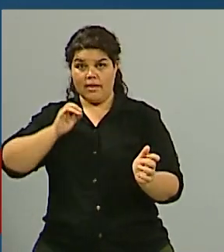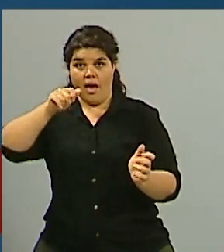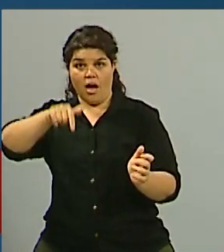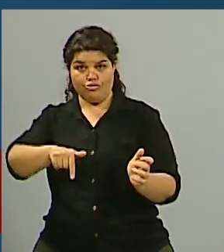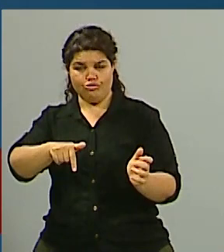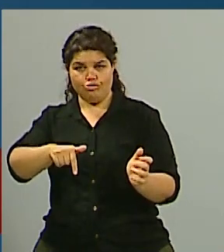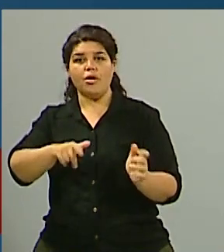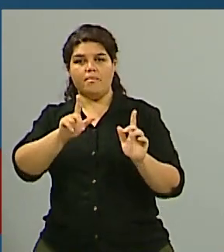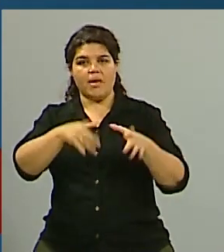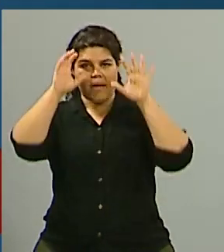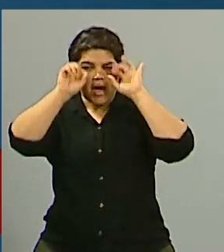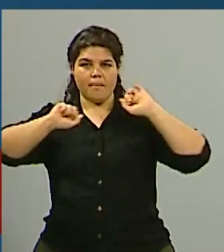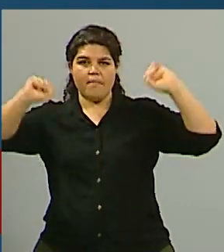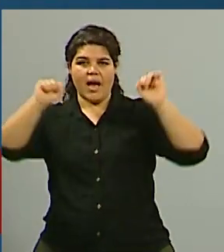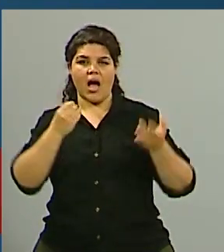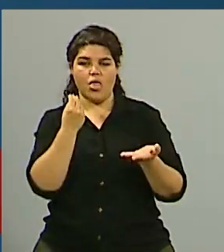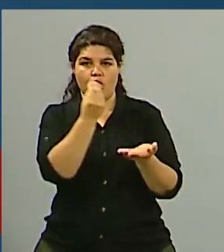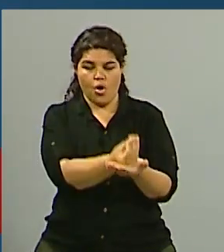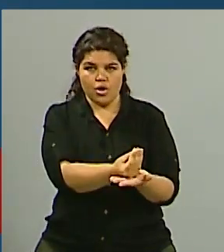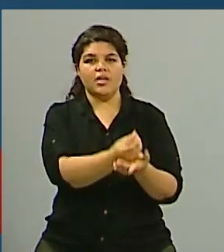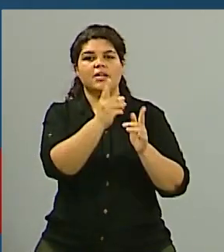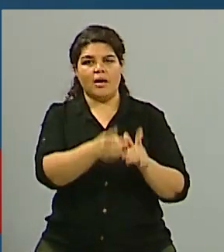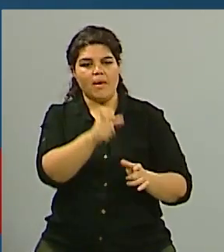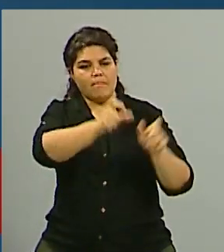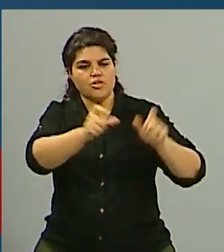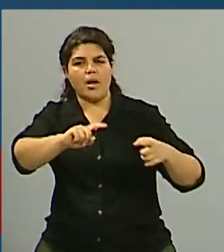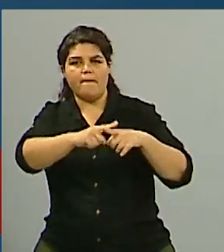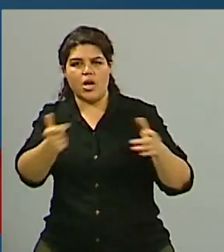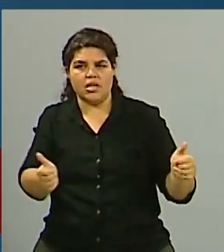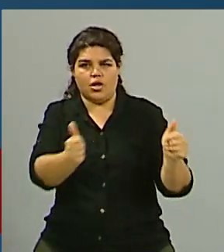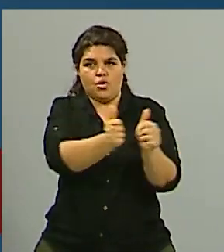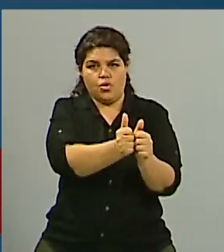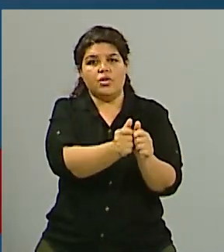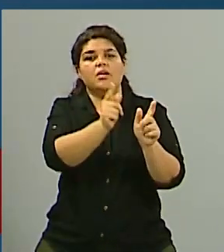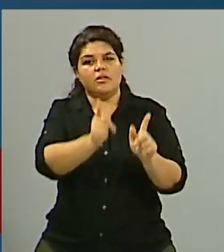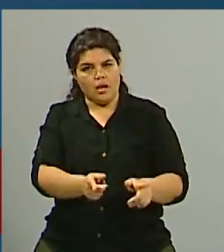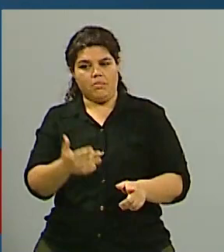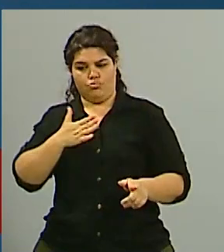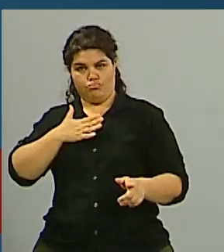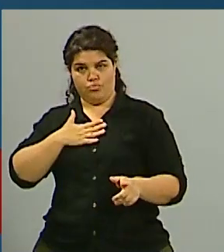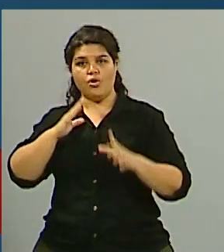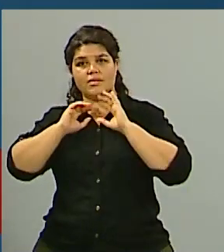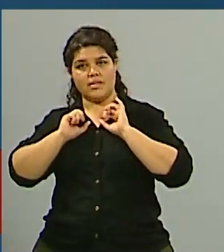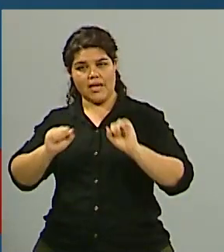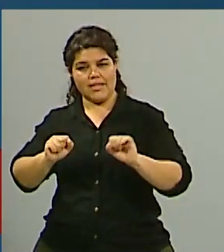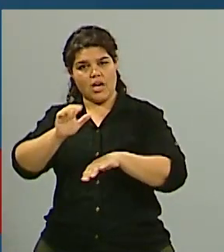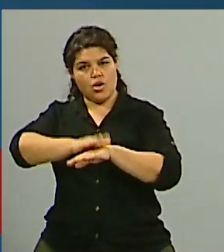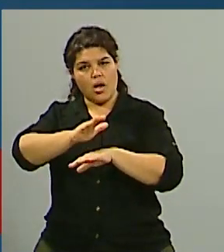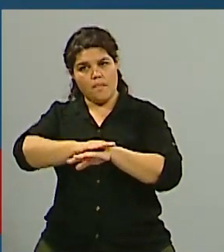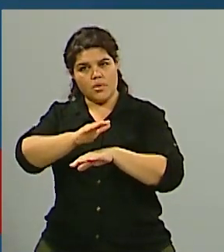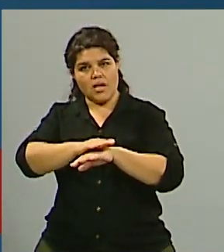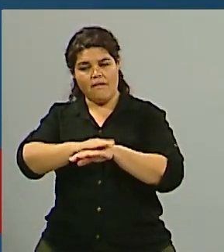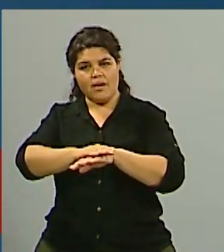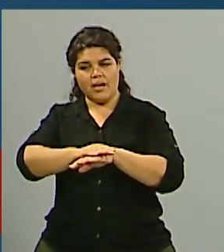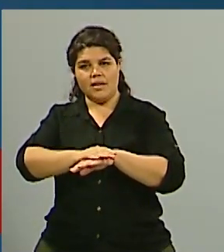además de estar nuestra embajadora y funcionarios de la embajada, estuvimos presentes, yo como secretario a cargo del tema en la Cancillería